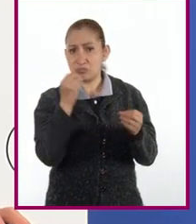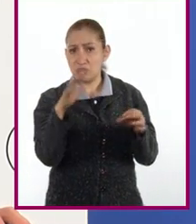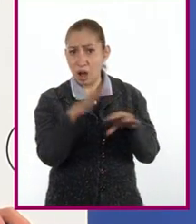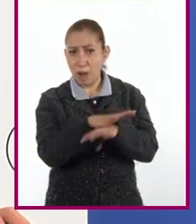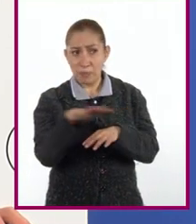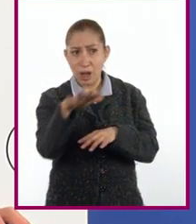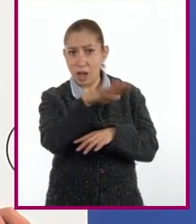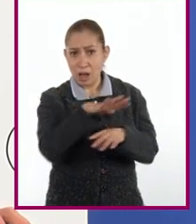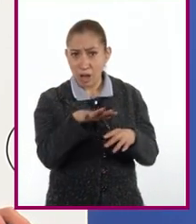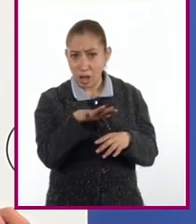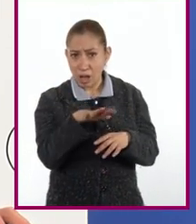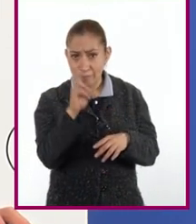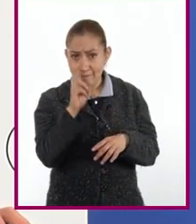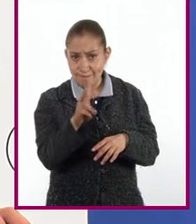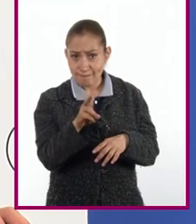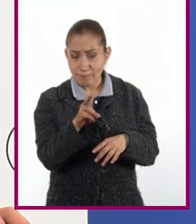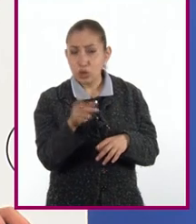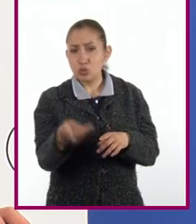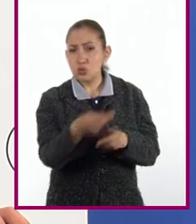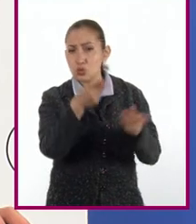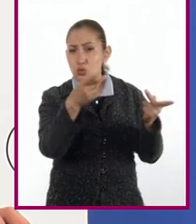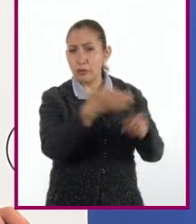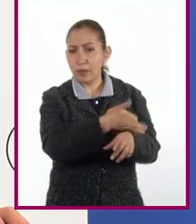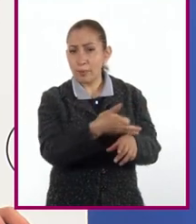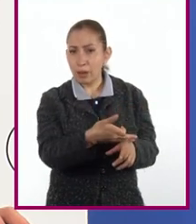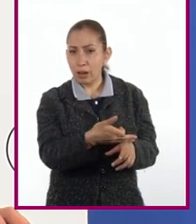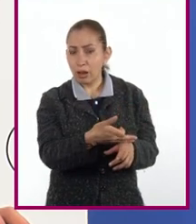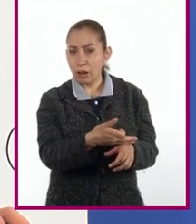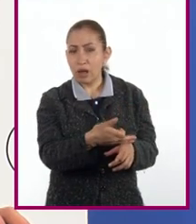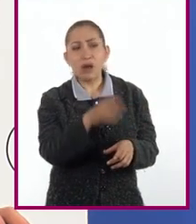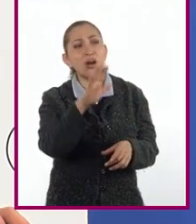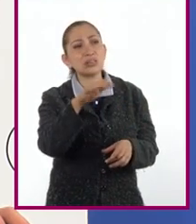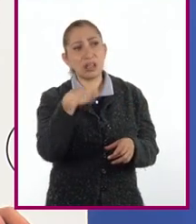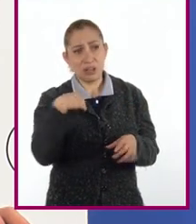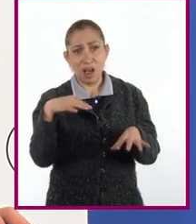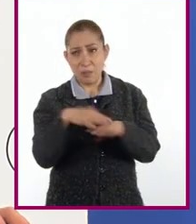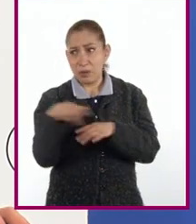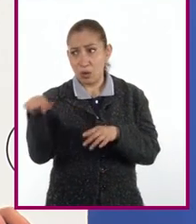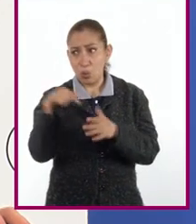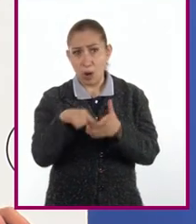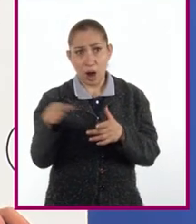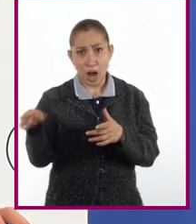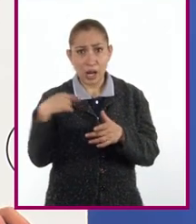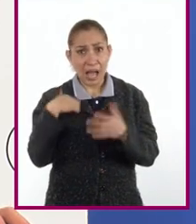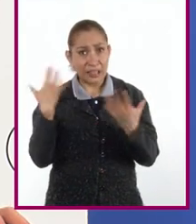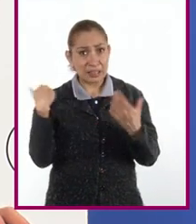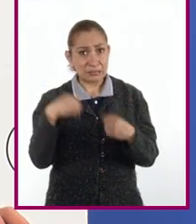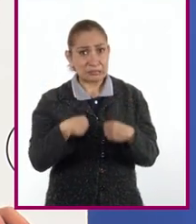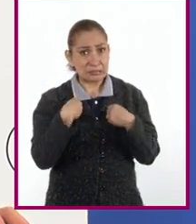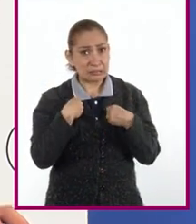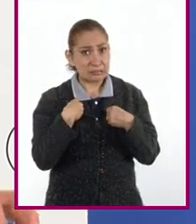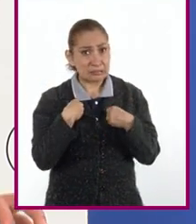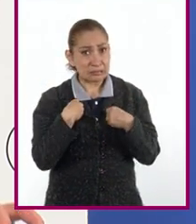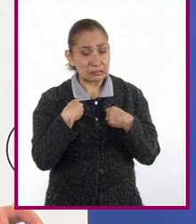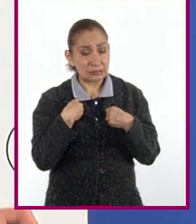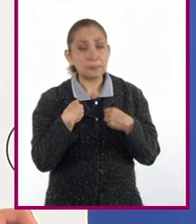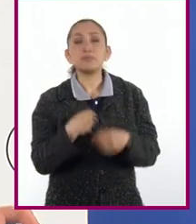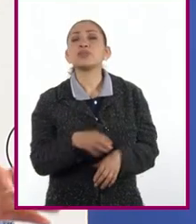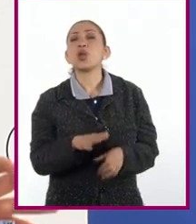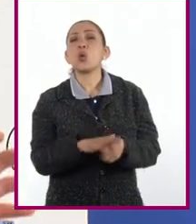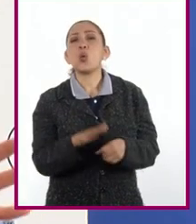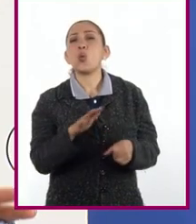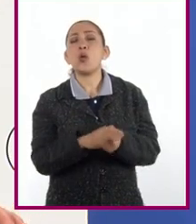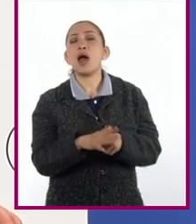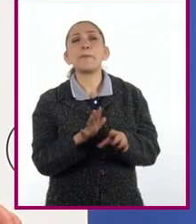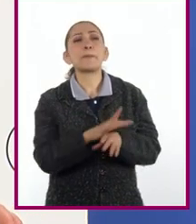modificado su entorno? Pregunten a su familia, ¿qué tanto se ha transformado el espacio donde viven? ¿Cuál ha